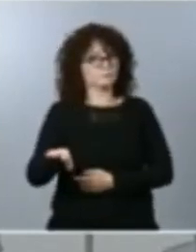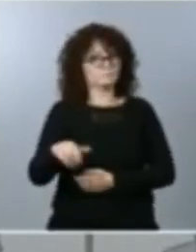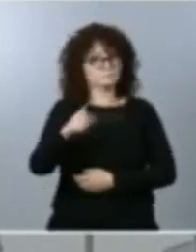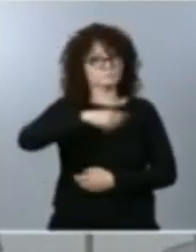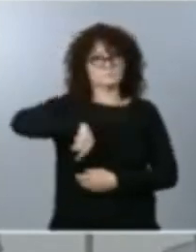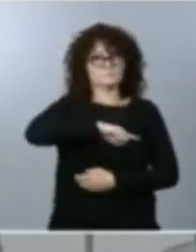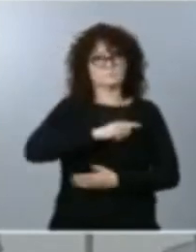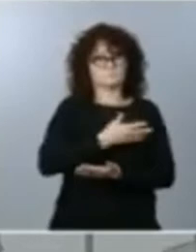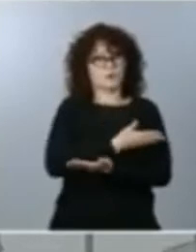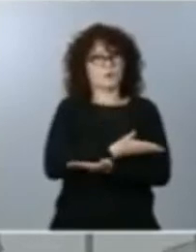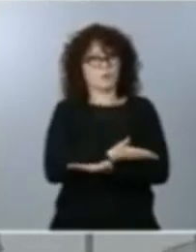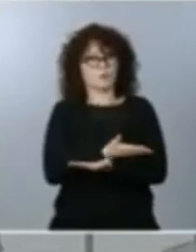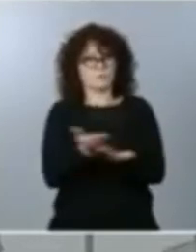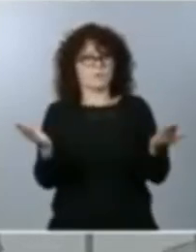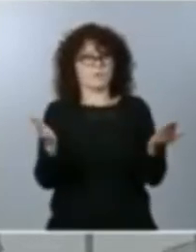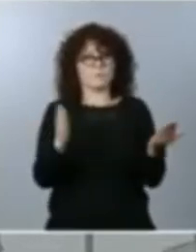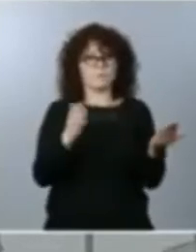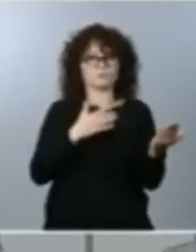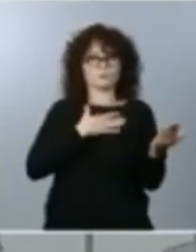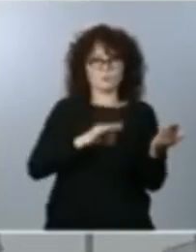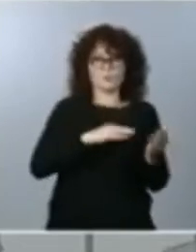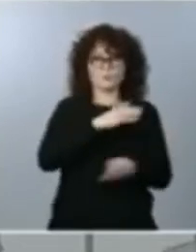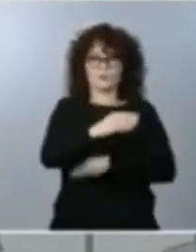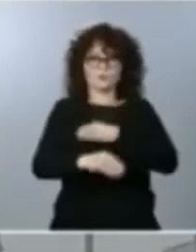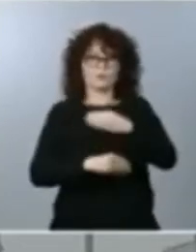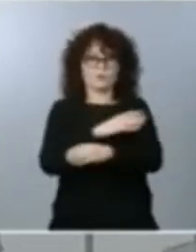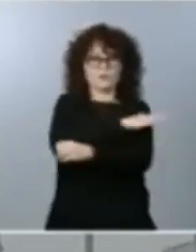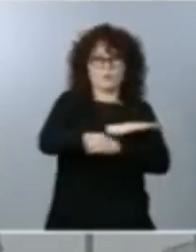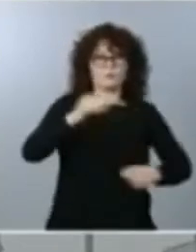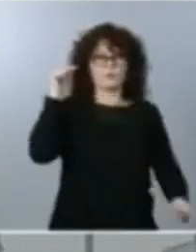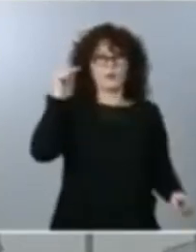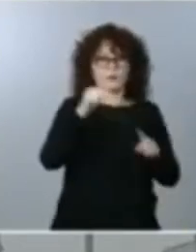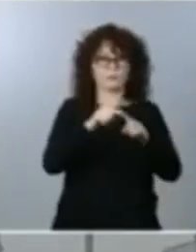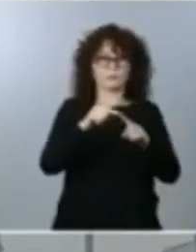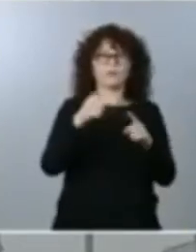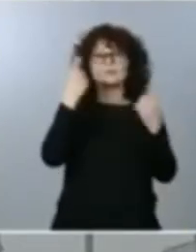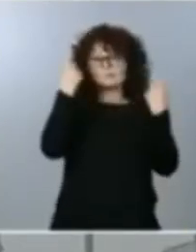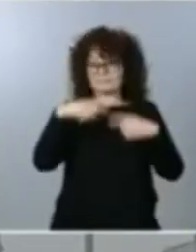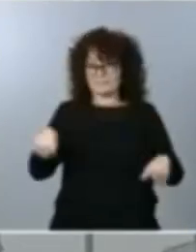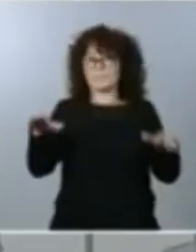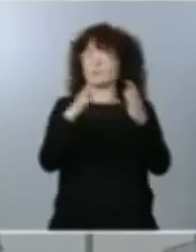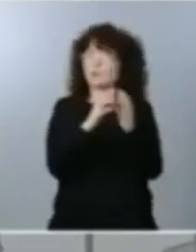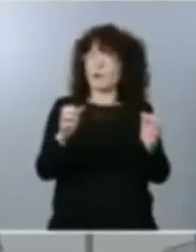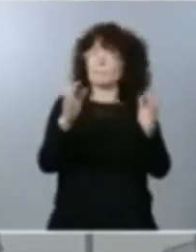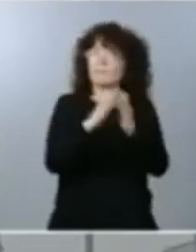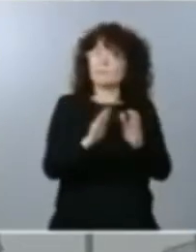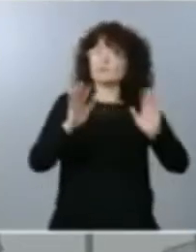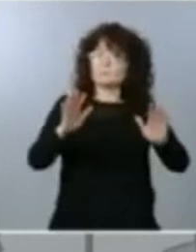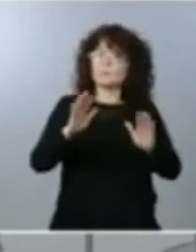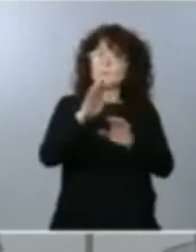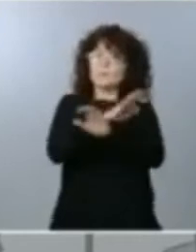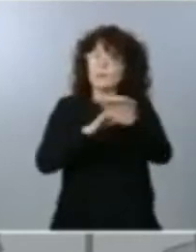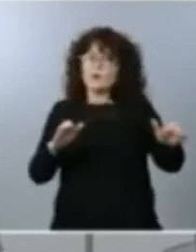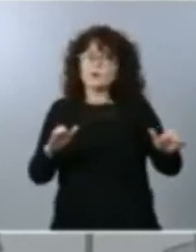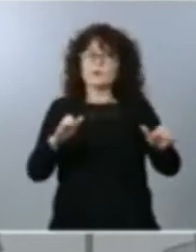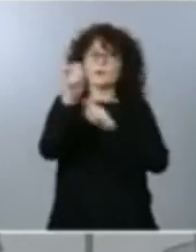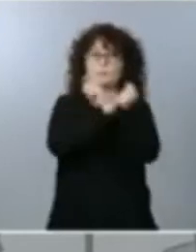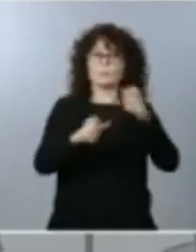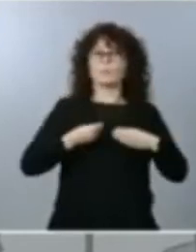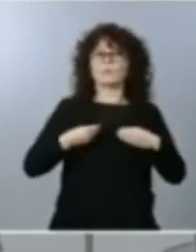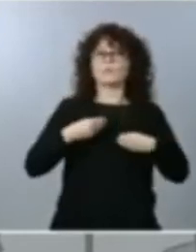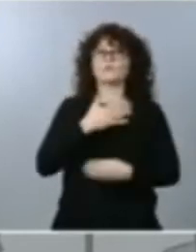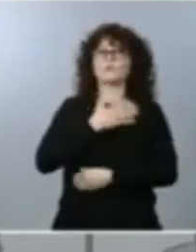que podamos cubrir este objetivo ambicioso de que una parte sustantiva de la población pueda estar vacunada del COVID